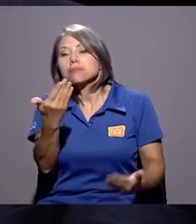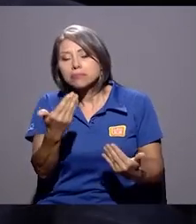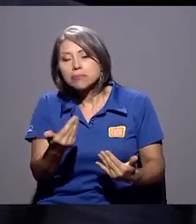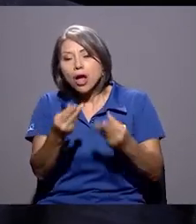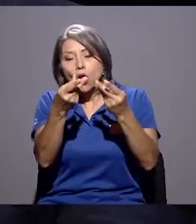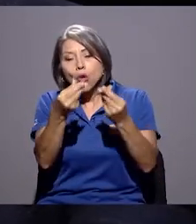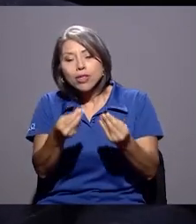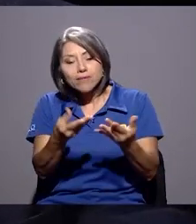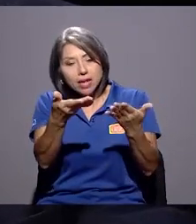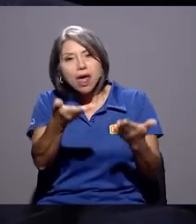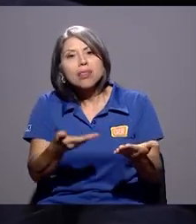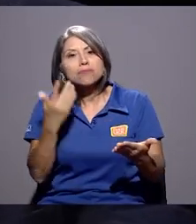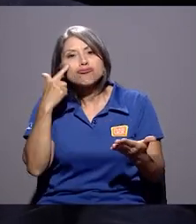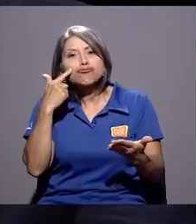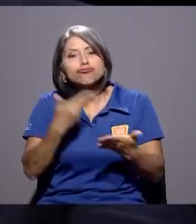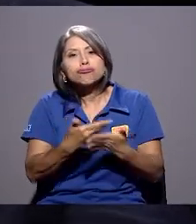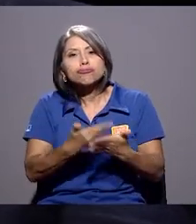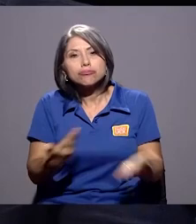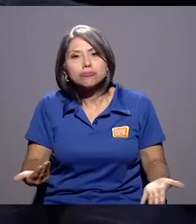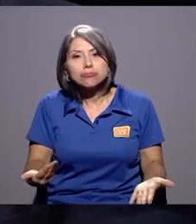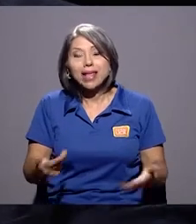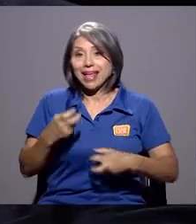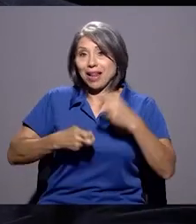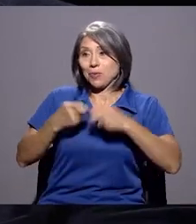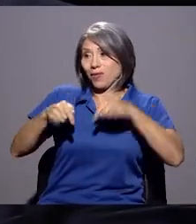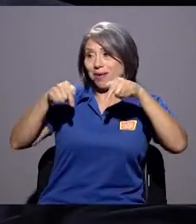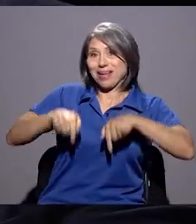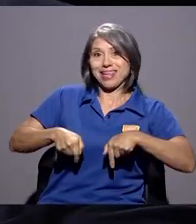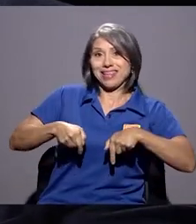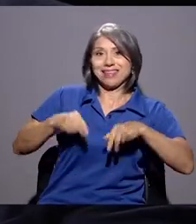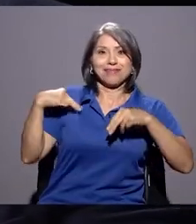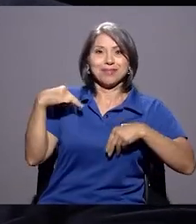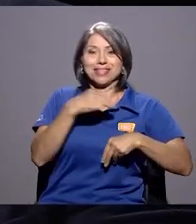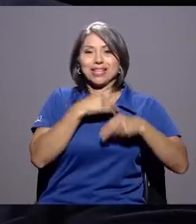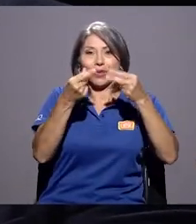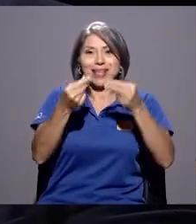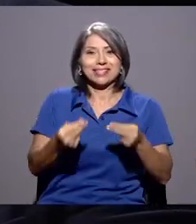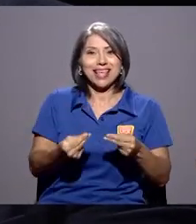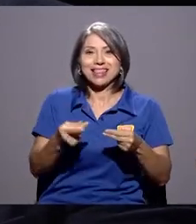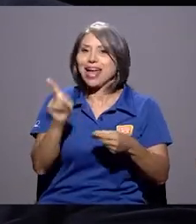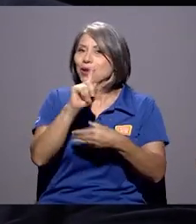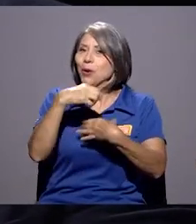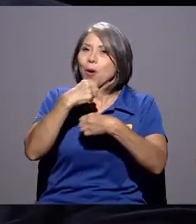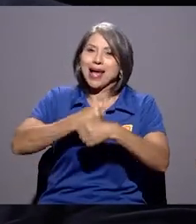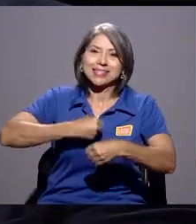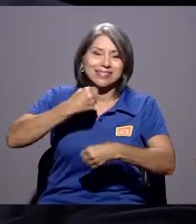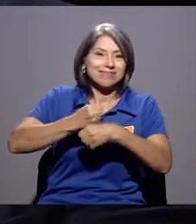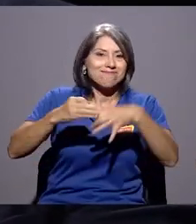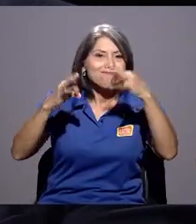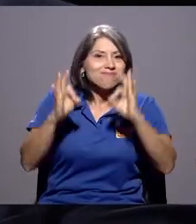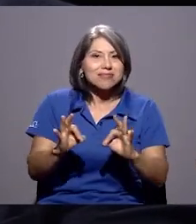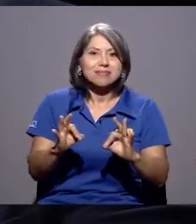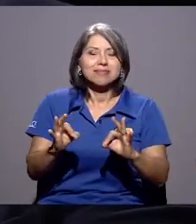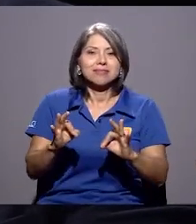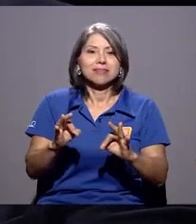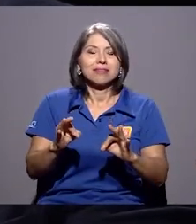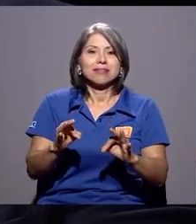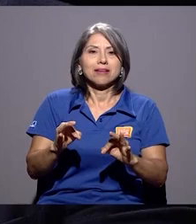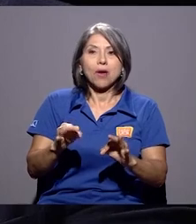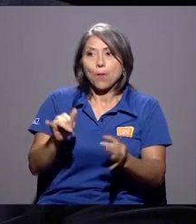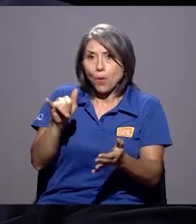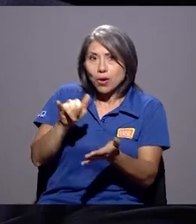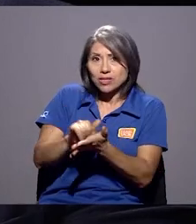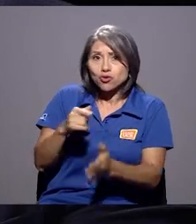contabilidad clarita. El problema en nuestro país es que Hacienda no hace la tarea, no la hace bien. Y por eso tengo